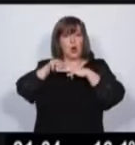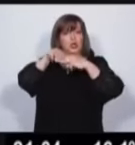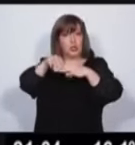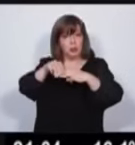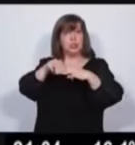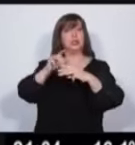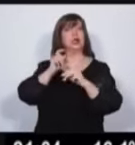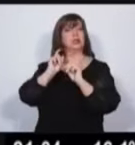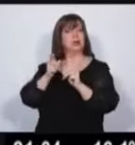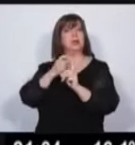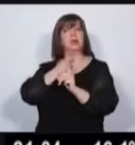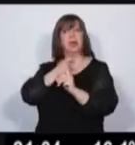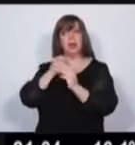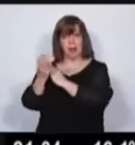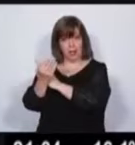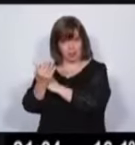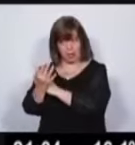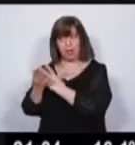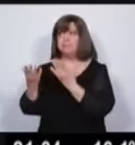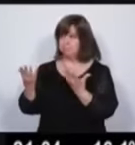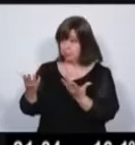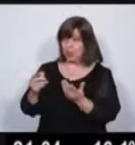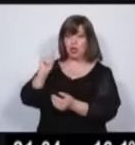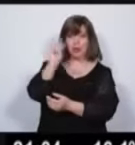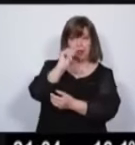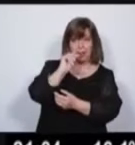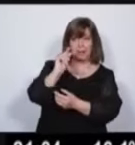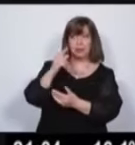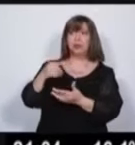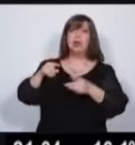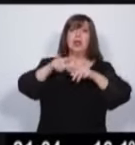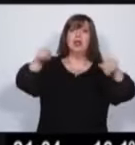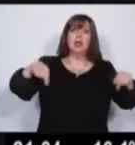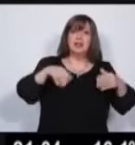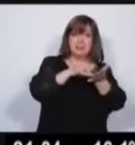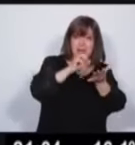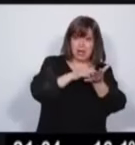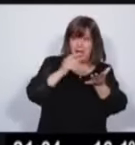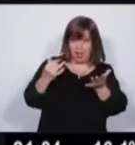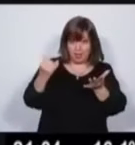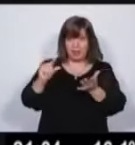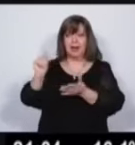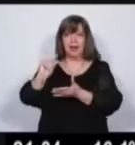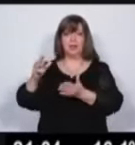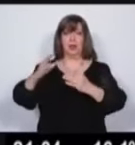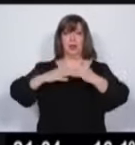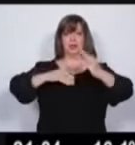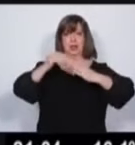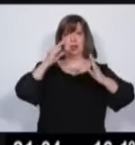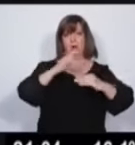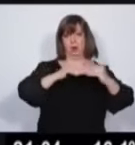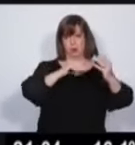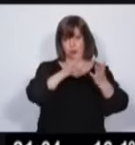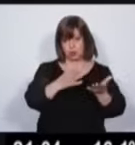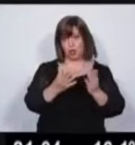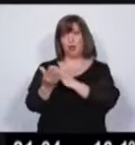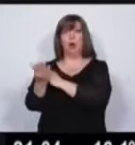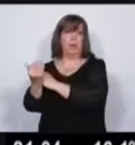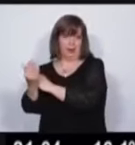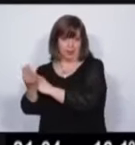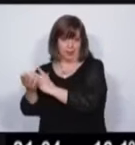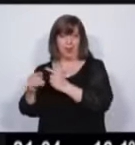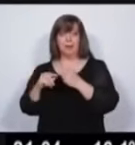alquilar o que necesiten tener un crédito si tienen terreno. Regularización dominial para que podamos